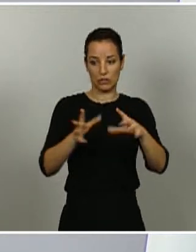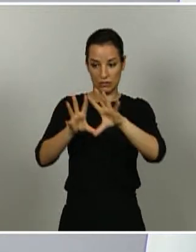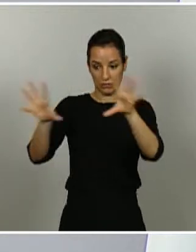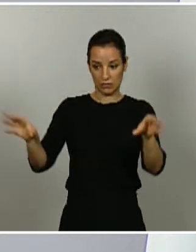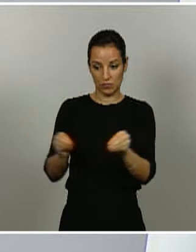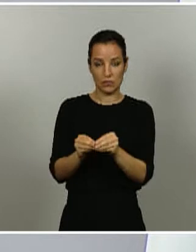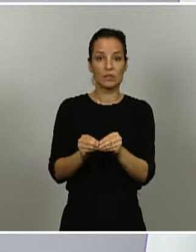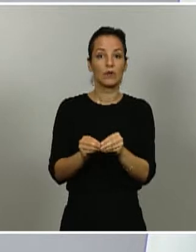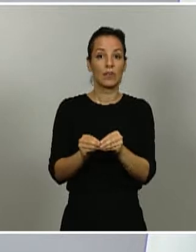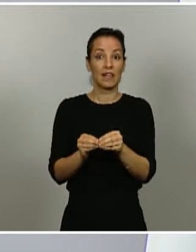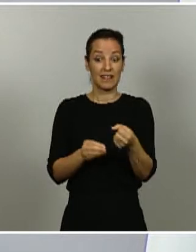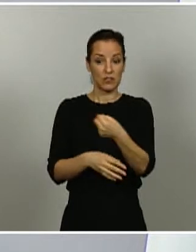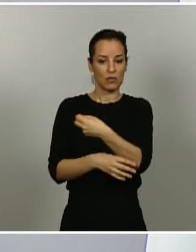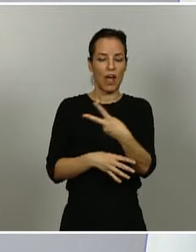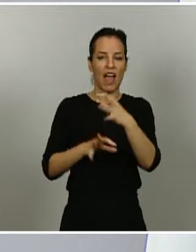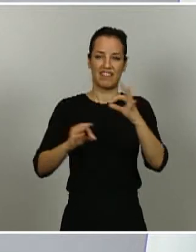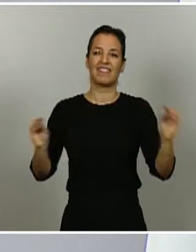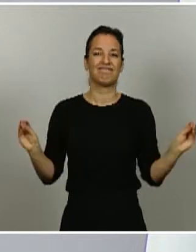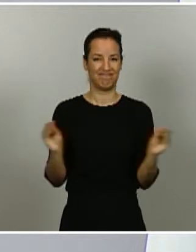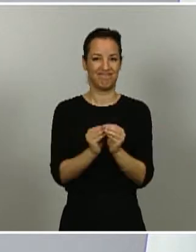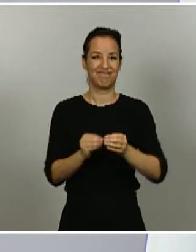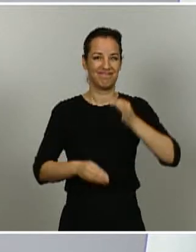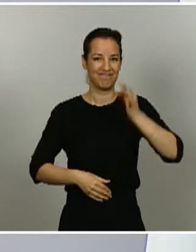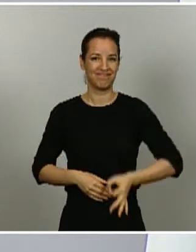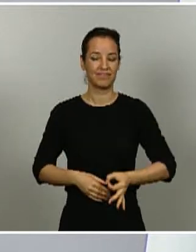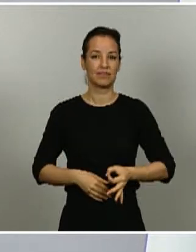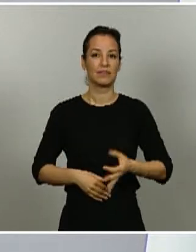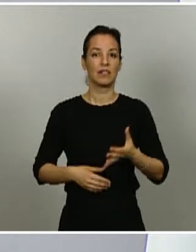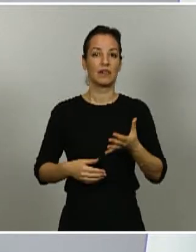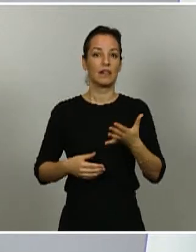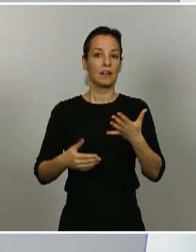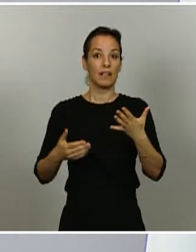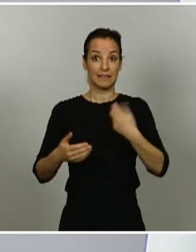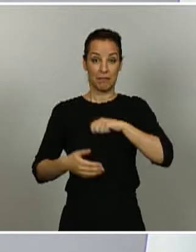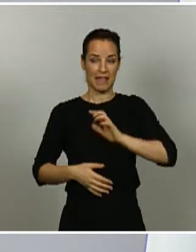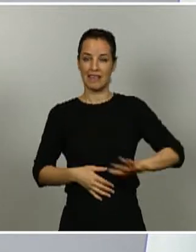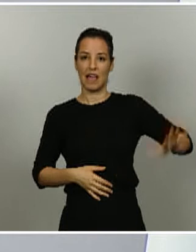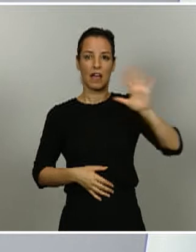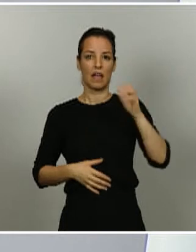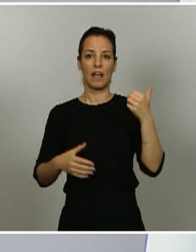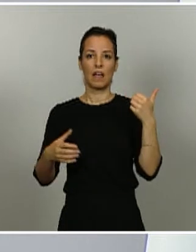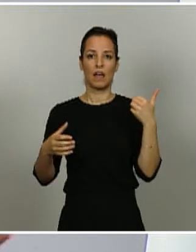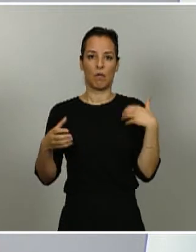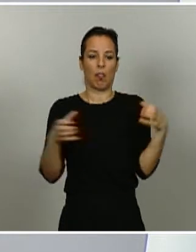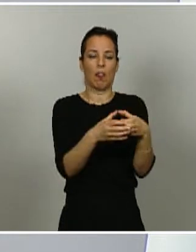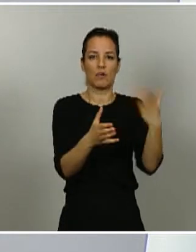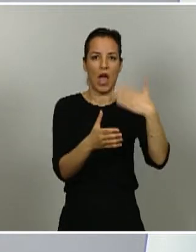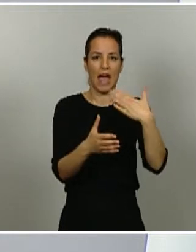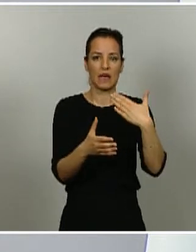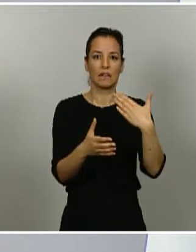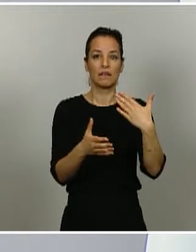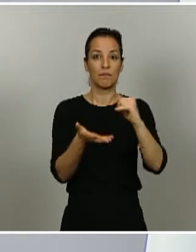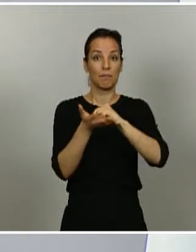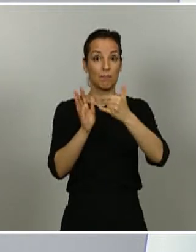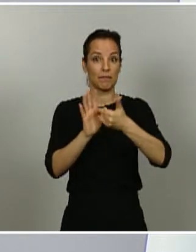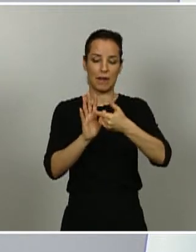confirmar que puesto que no hay inmunidad de rebaño en nuestro país, el plantamiento del plan de desescalada en el sentido de